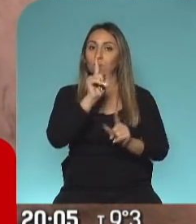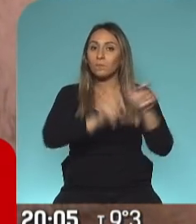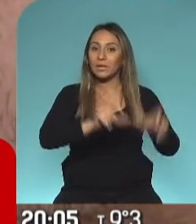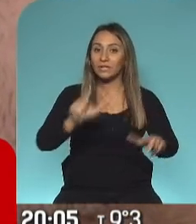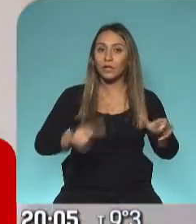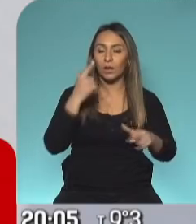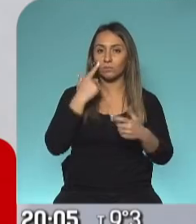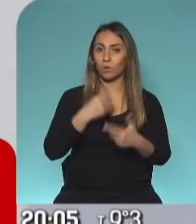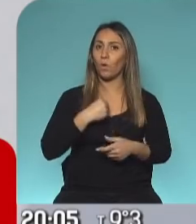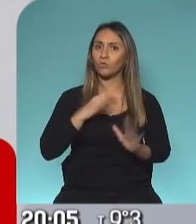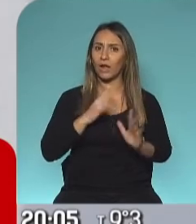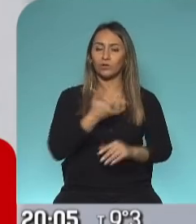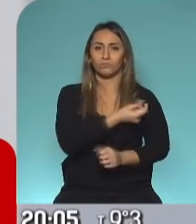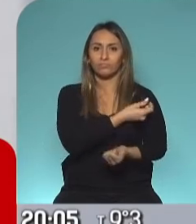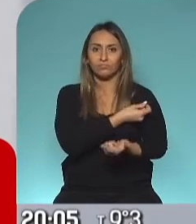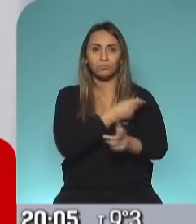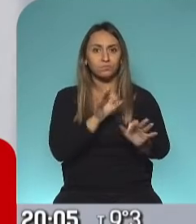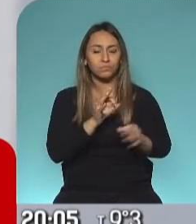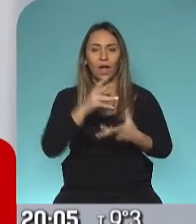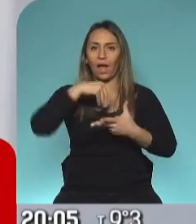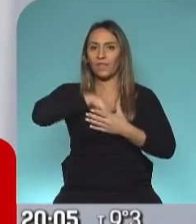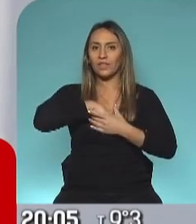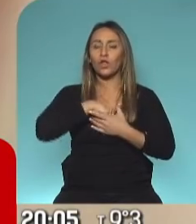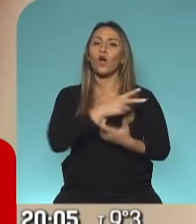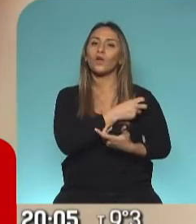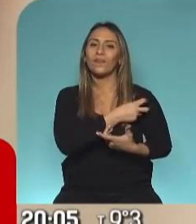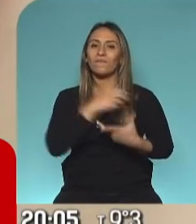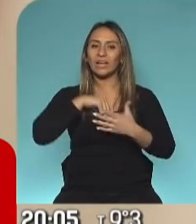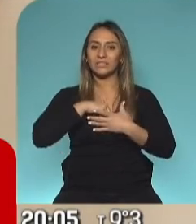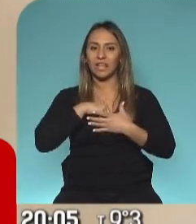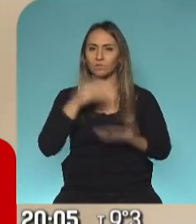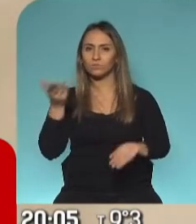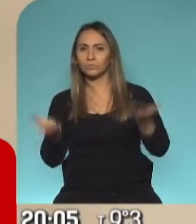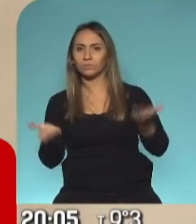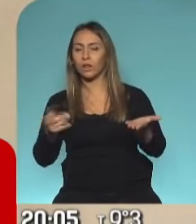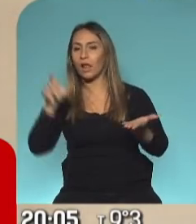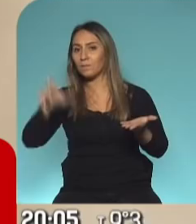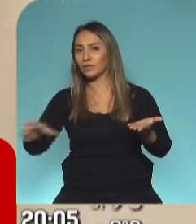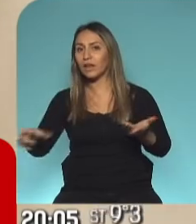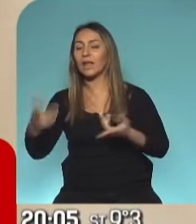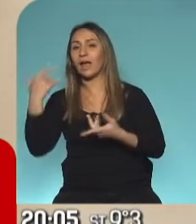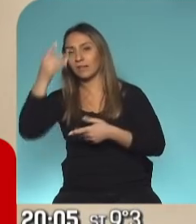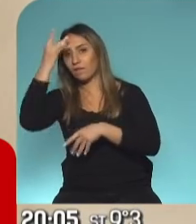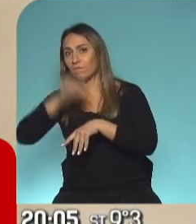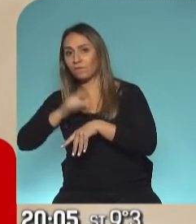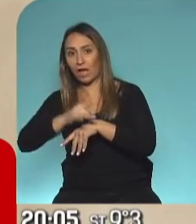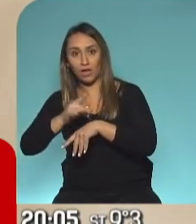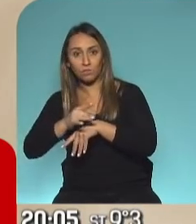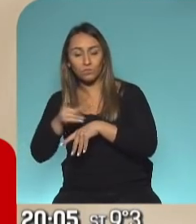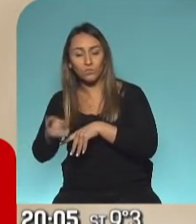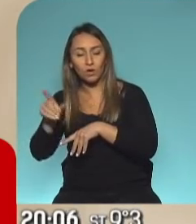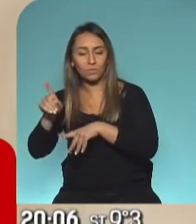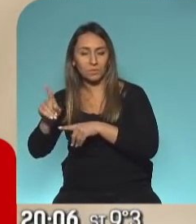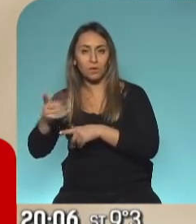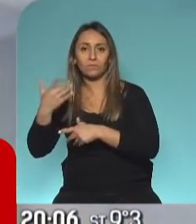que recibieron la vacuna una dosis de anticuerpos comparable a la de aquellas personas que han superado la enfermedad de manera neutral. Pero también